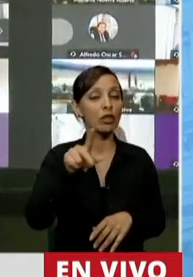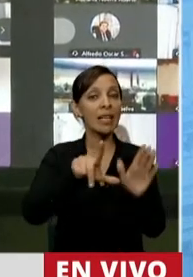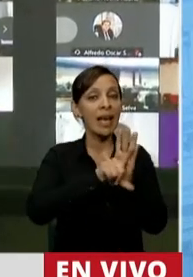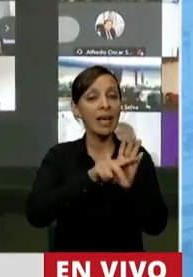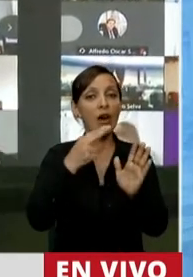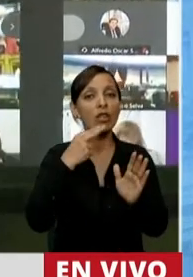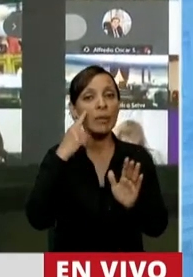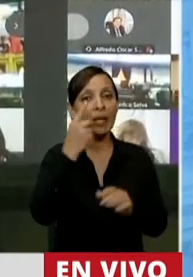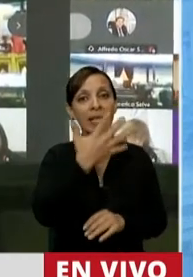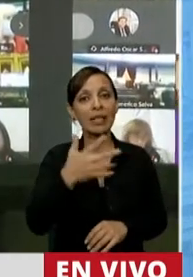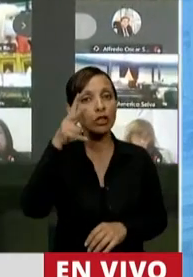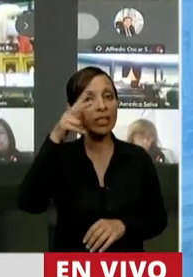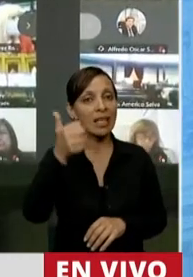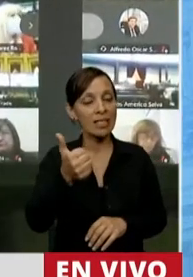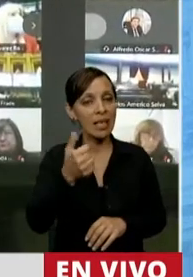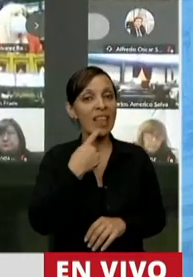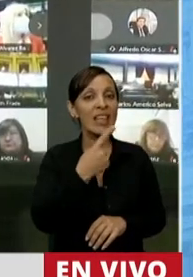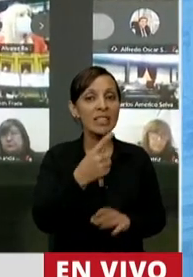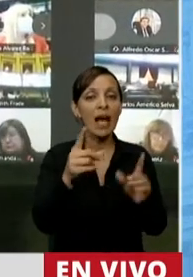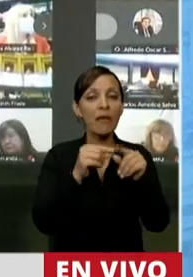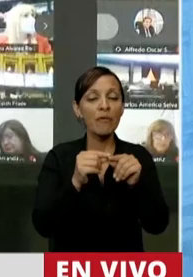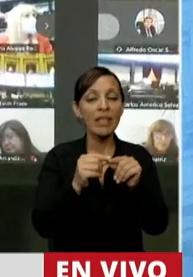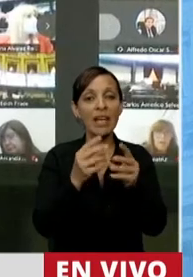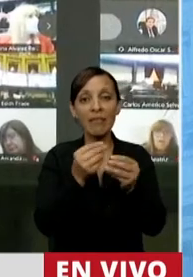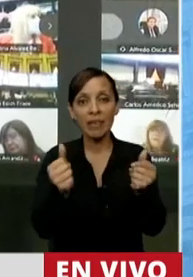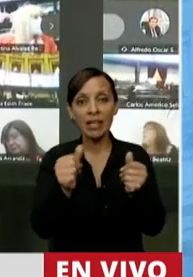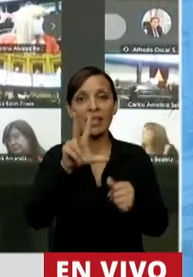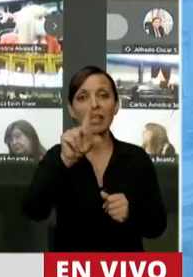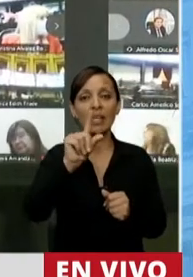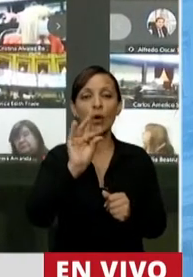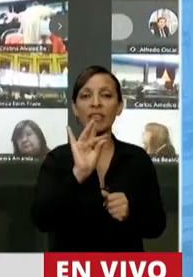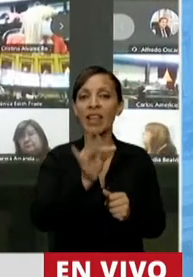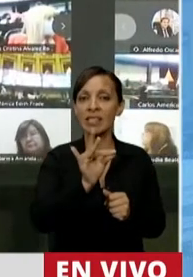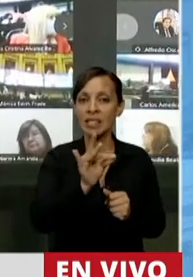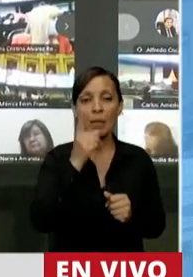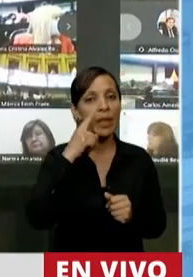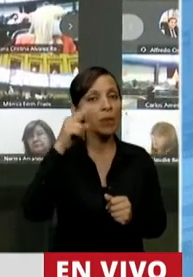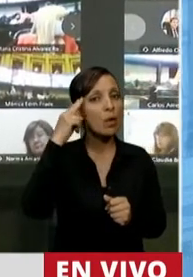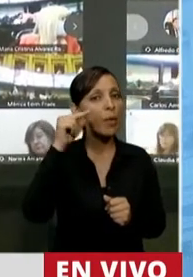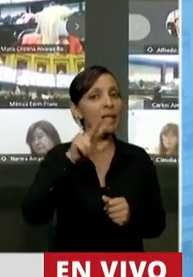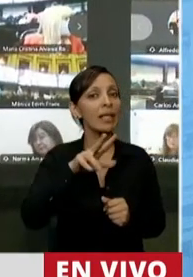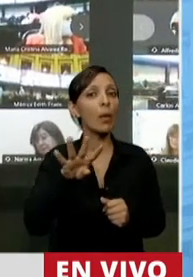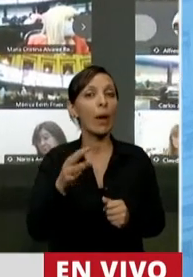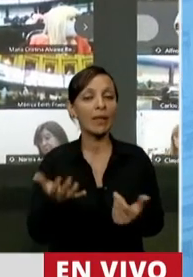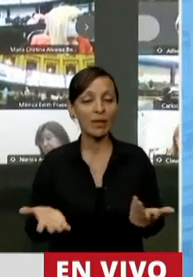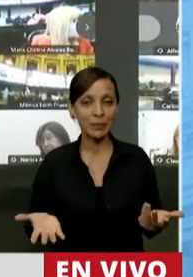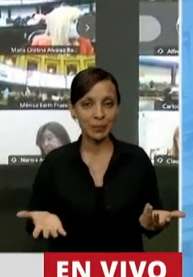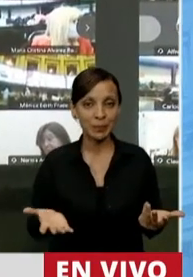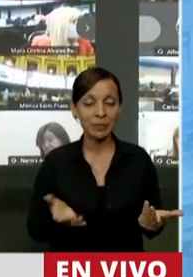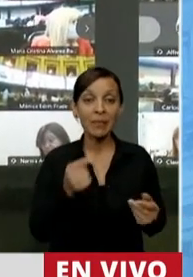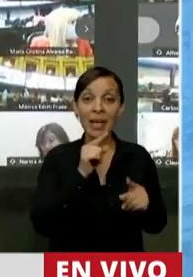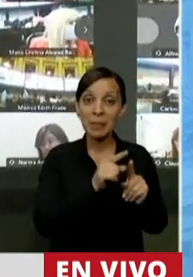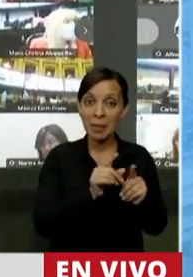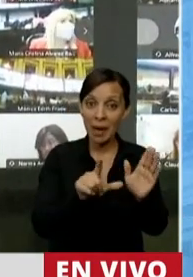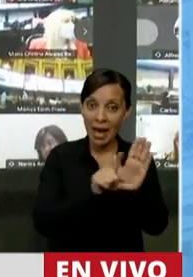ley 11.586, tenía fecha de finalización el 31 de diciembre de 1934. Iba a